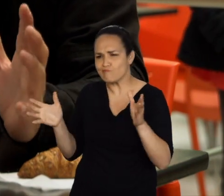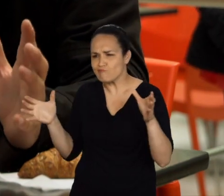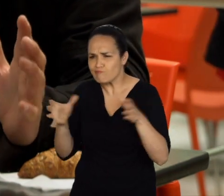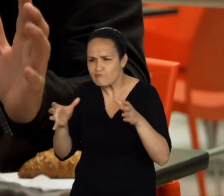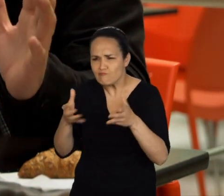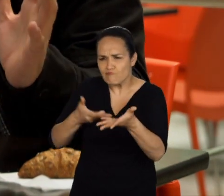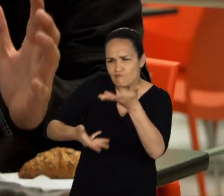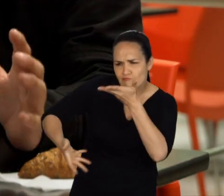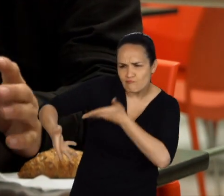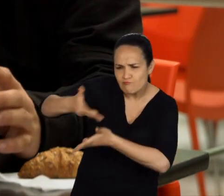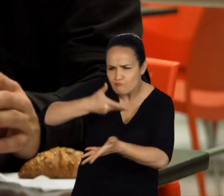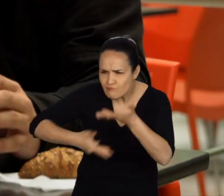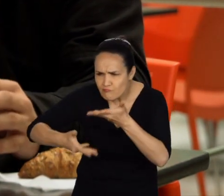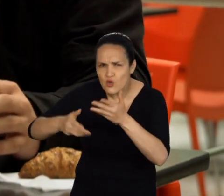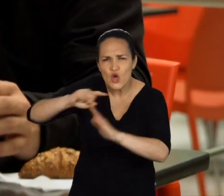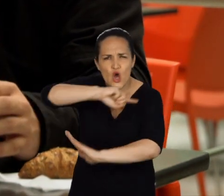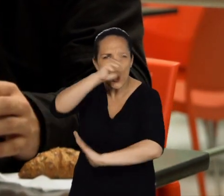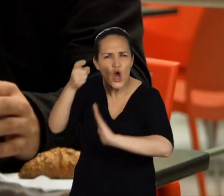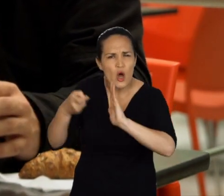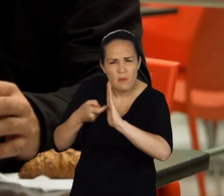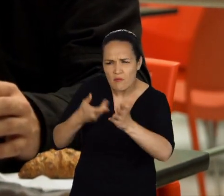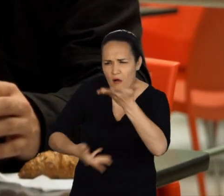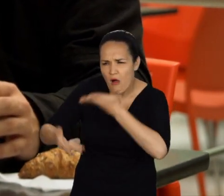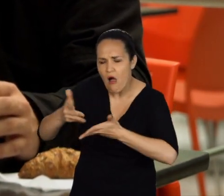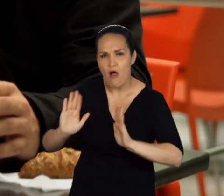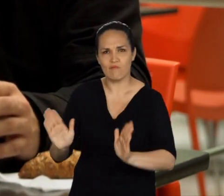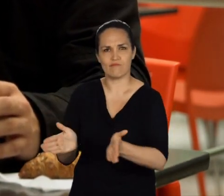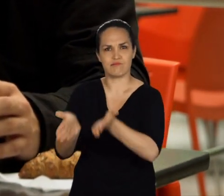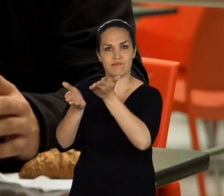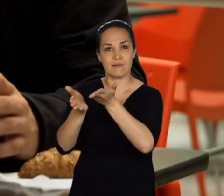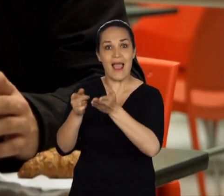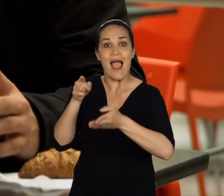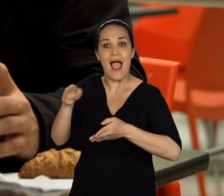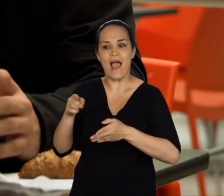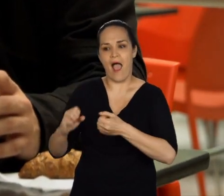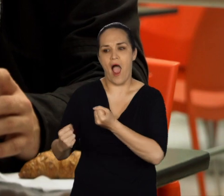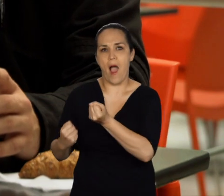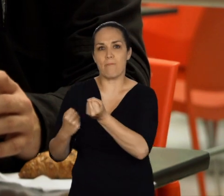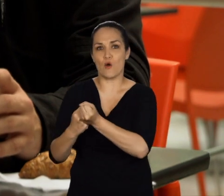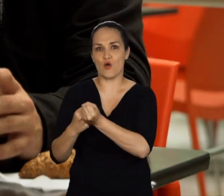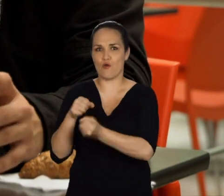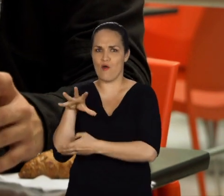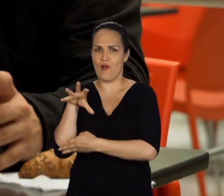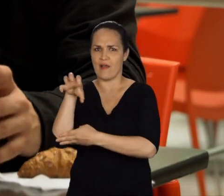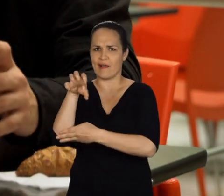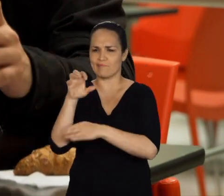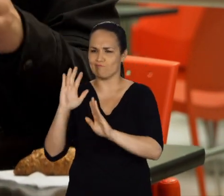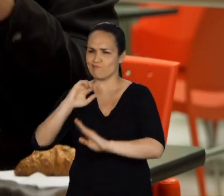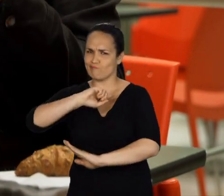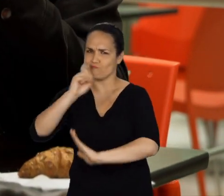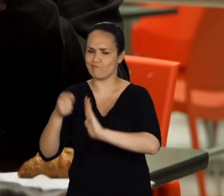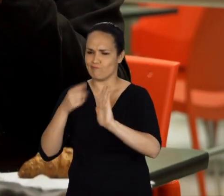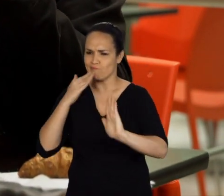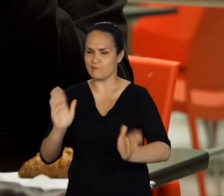Un tratamiento integral que le permita sobrellevar su proceso. Es aquí donde entra soporte oncológico.